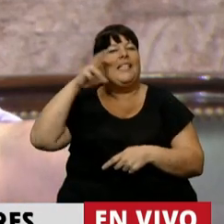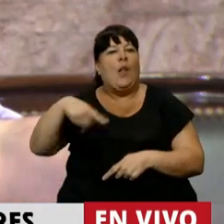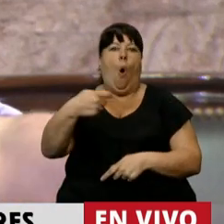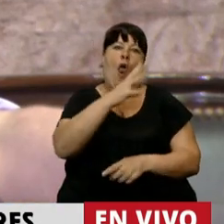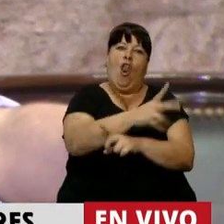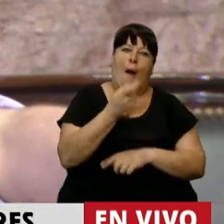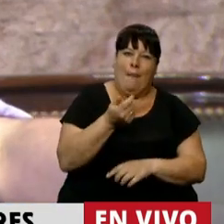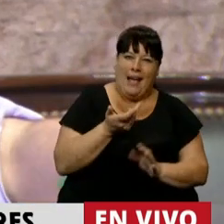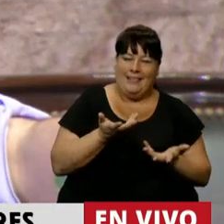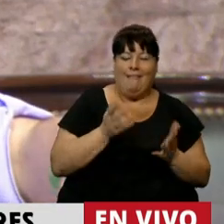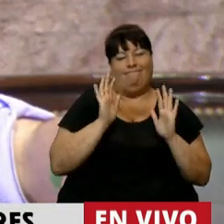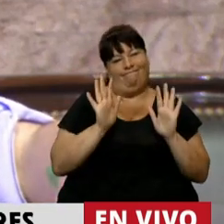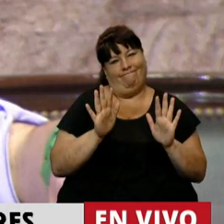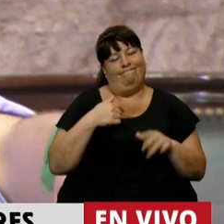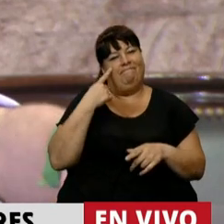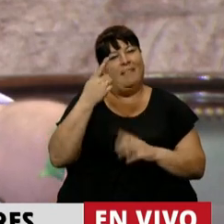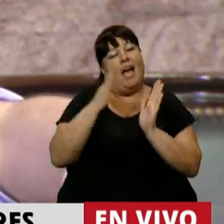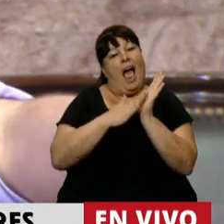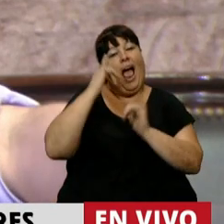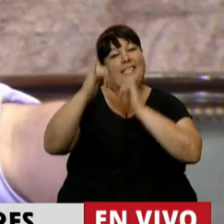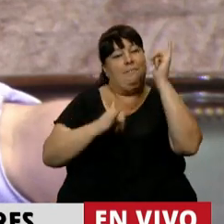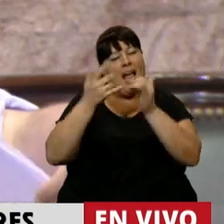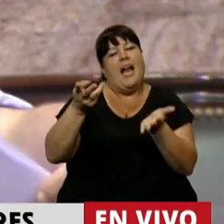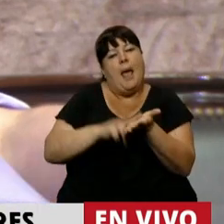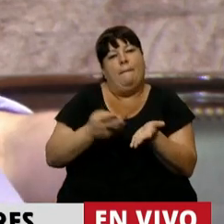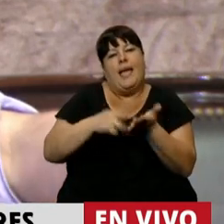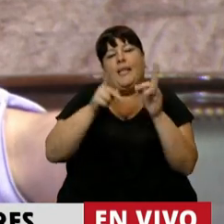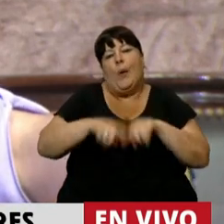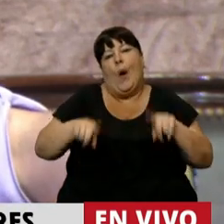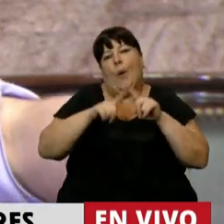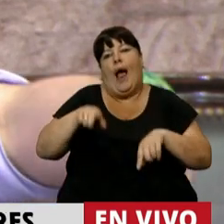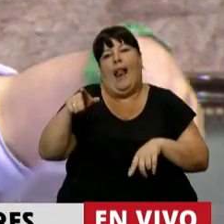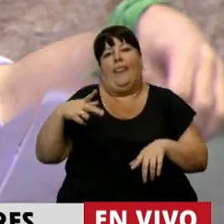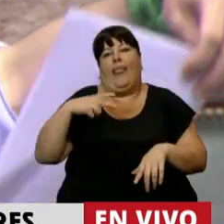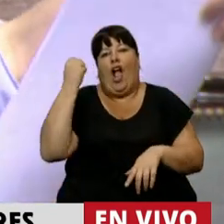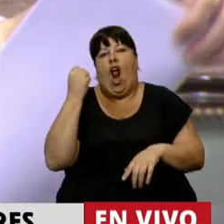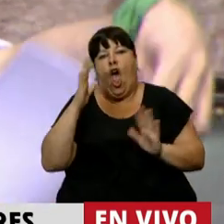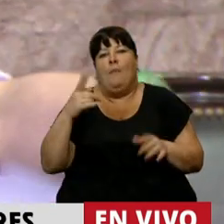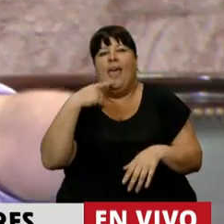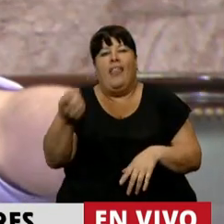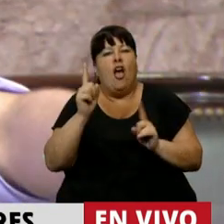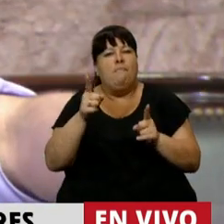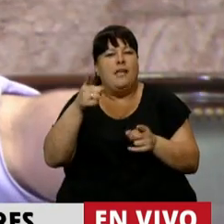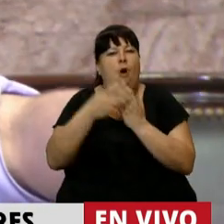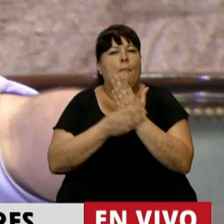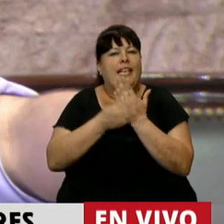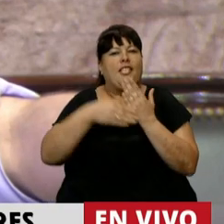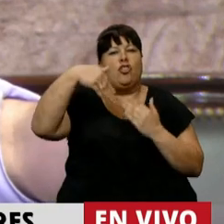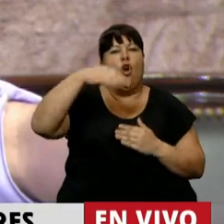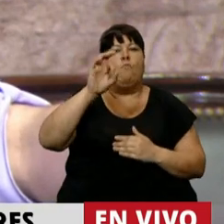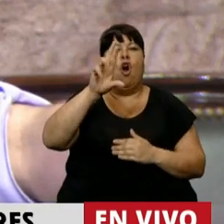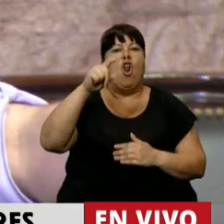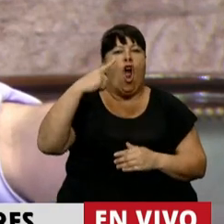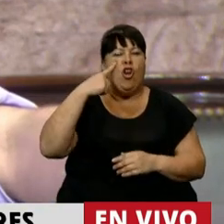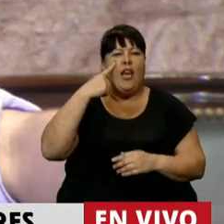Entonces, Presidente, escuchamos los argumentos, repetir los argumentos liberales como los que dijo el Ministro Moroni,